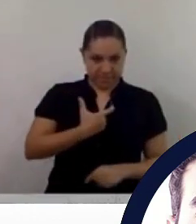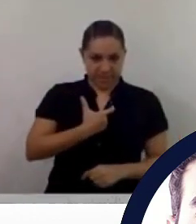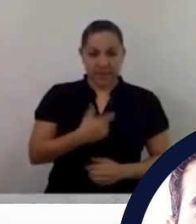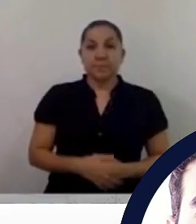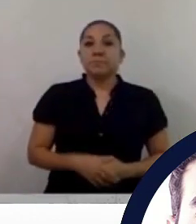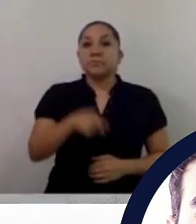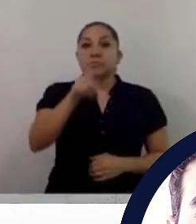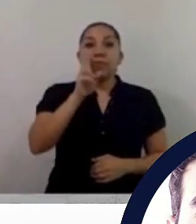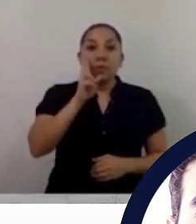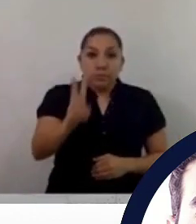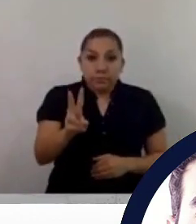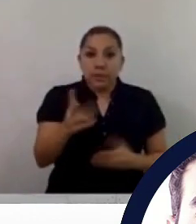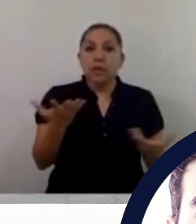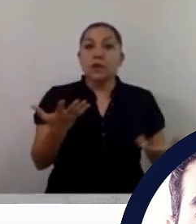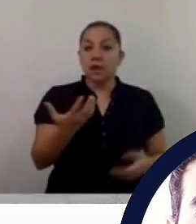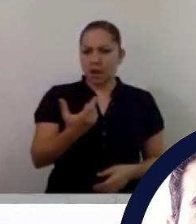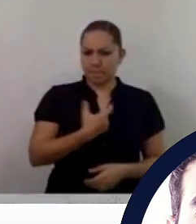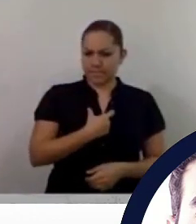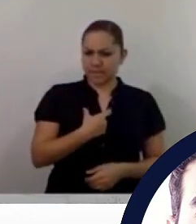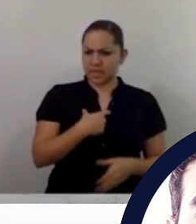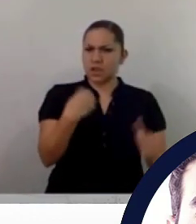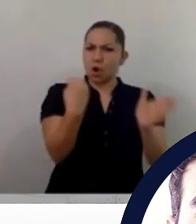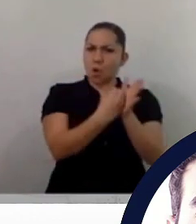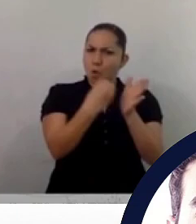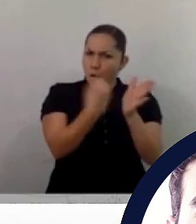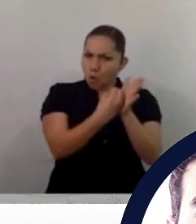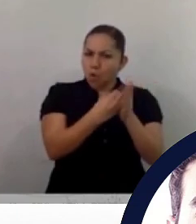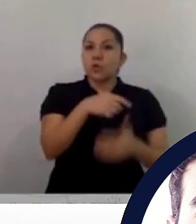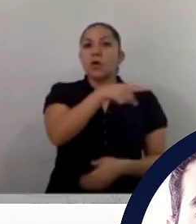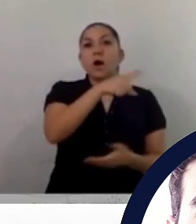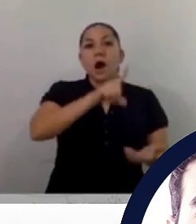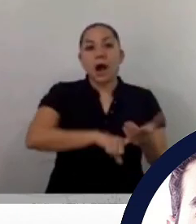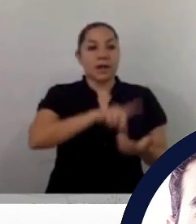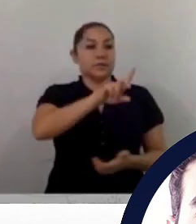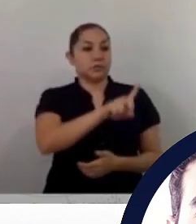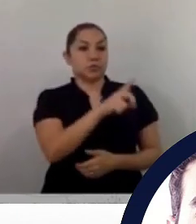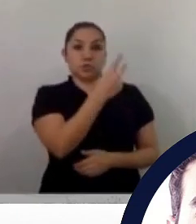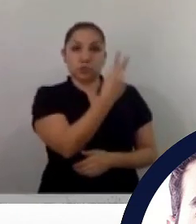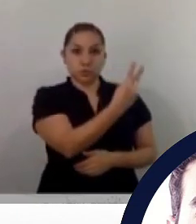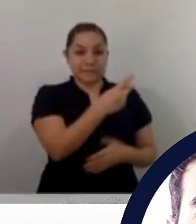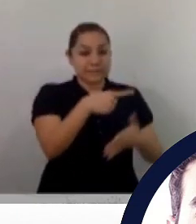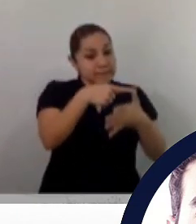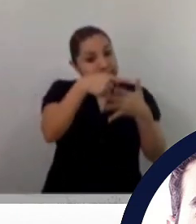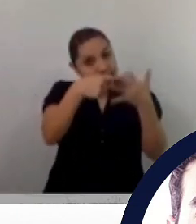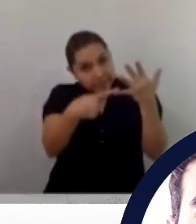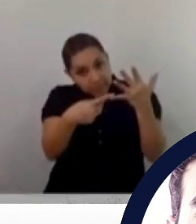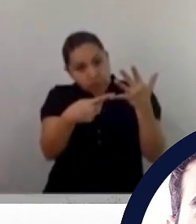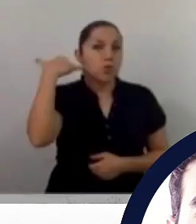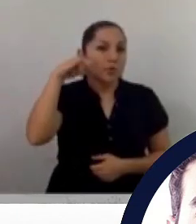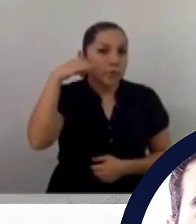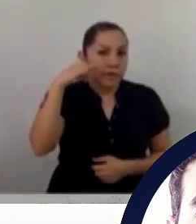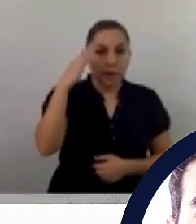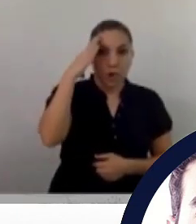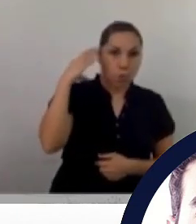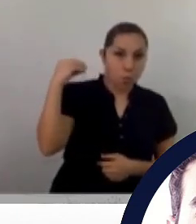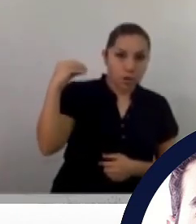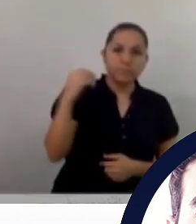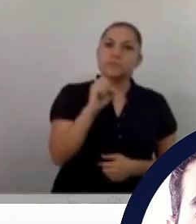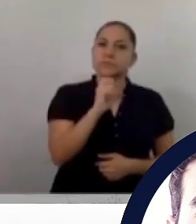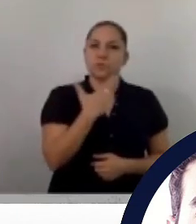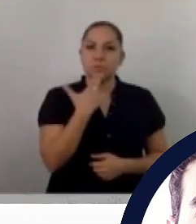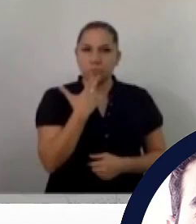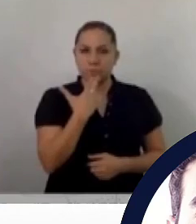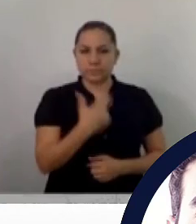camas de hospitales, pues tienen un porcentaje, más bien un indicador alto de camas de hospitalización por cada mil